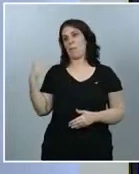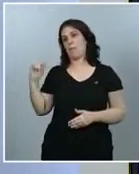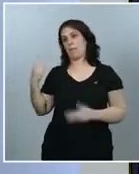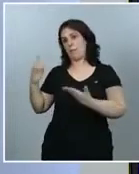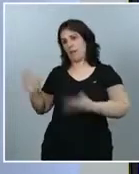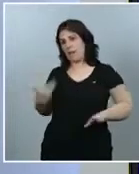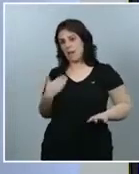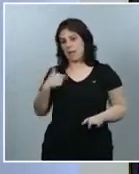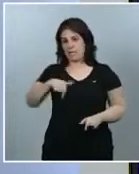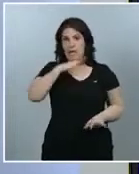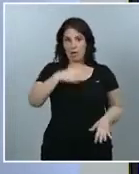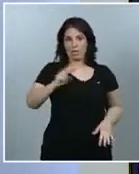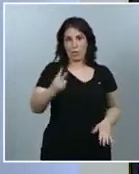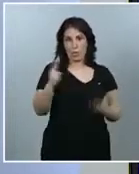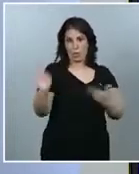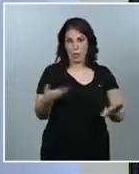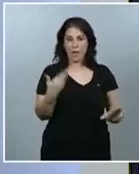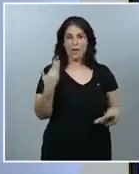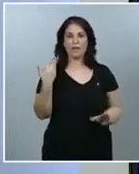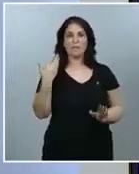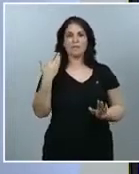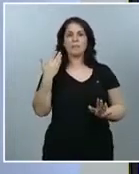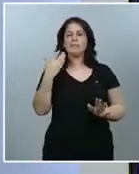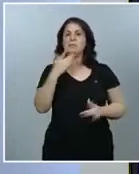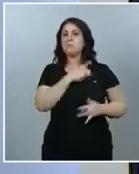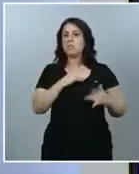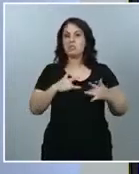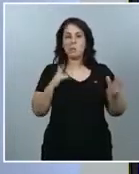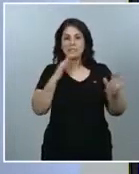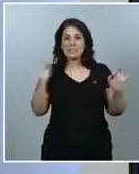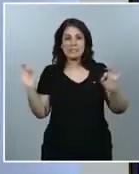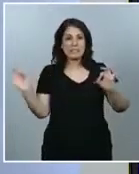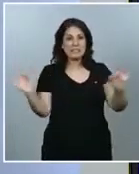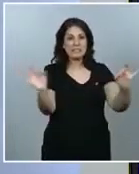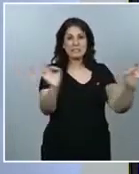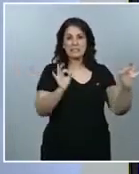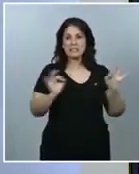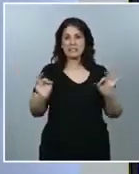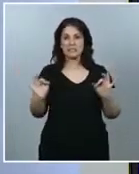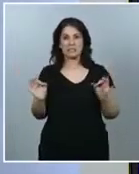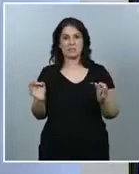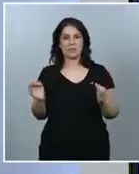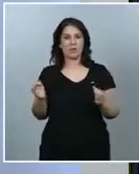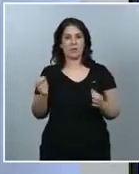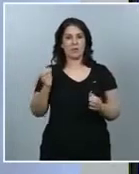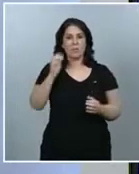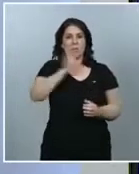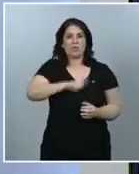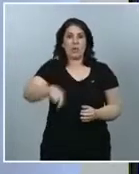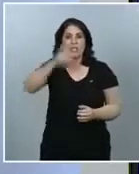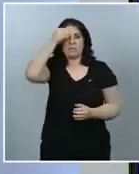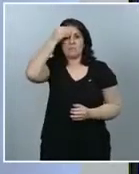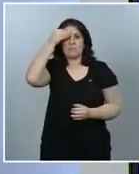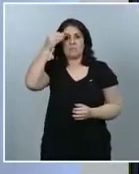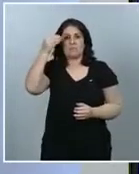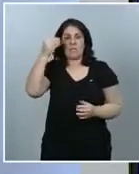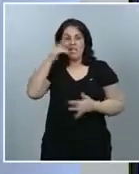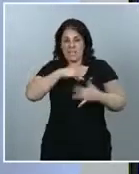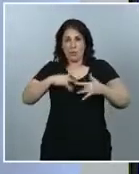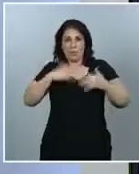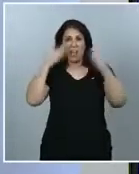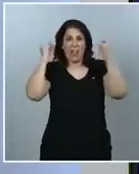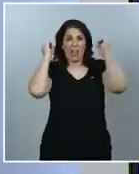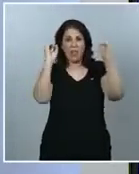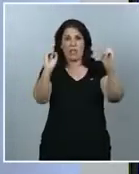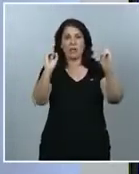anterior para aquellos que han tenido la participación en ambas oleadas, es decir, aquellos que consideramos totalmente asintomáticos, el porcentaje